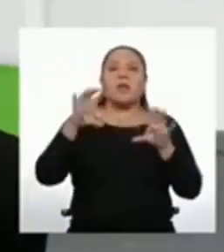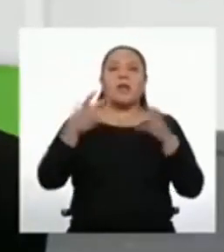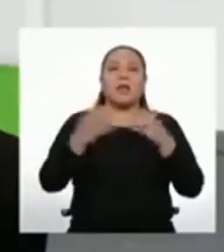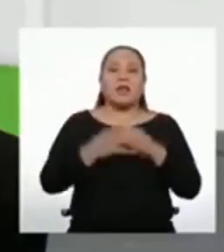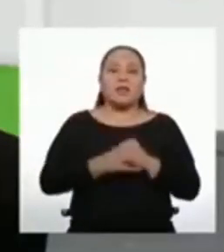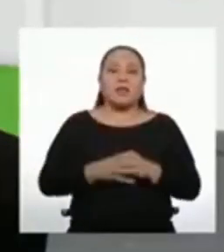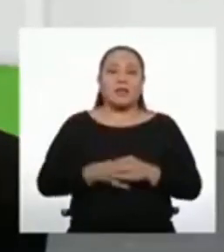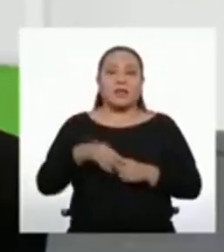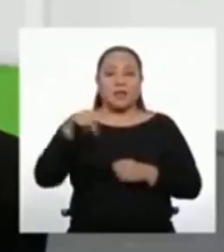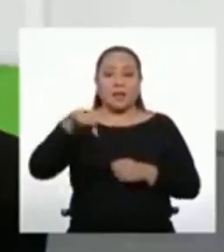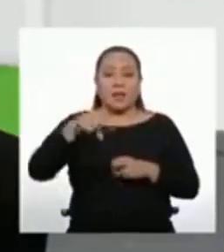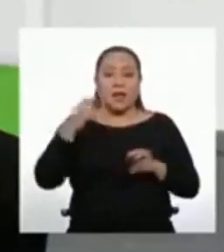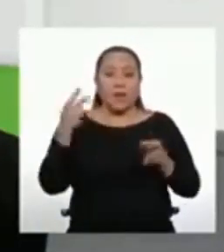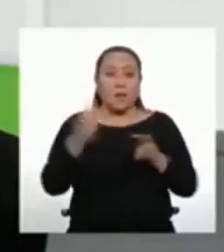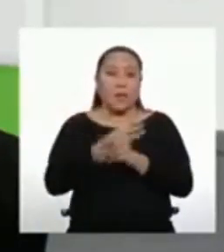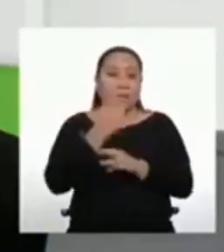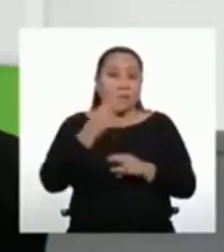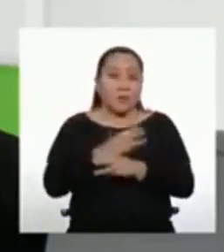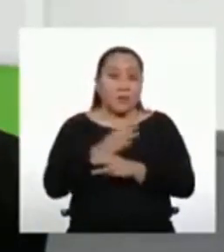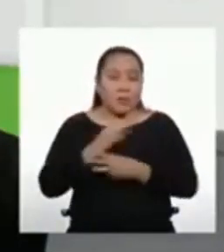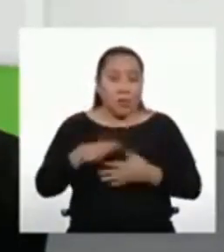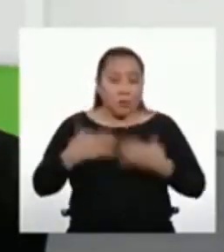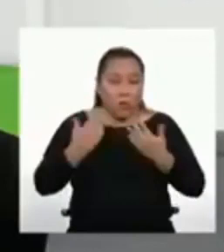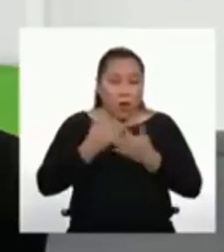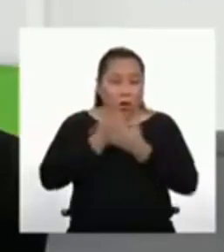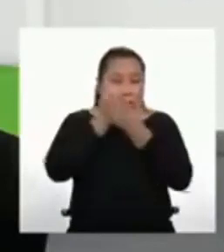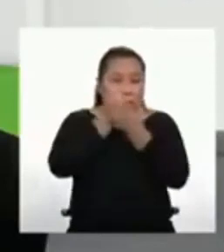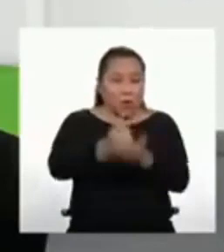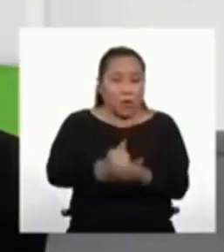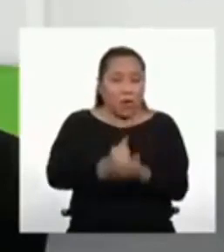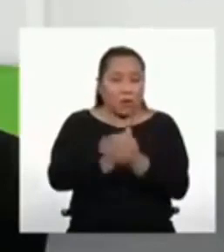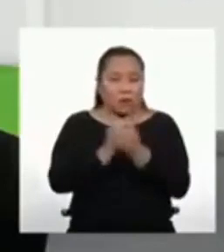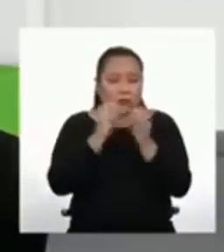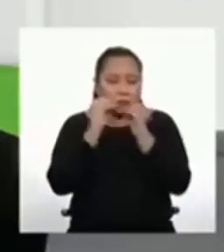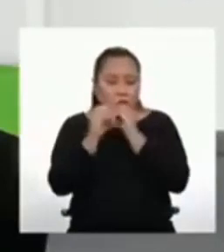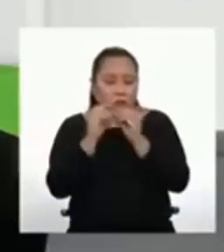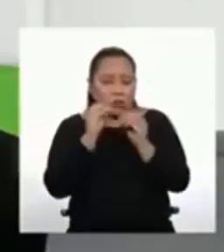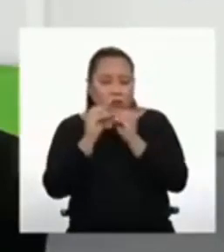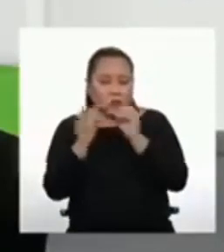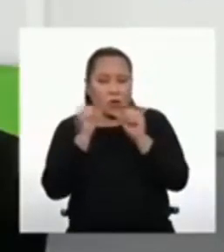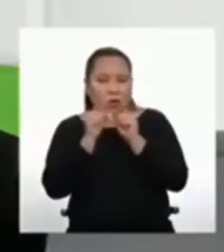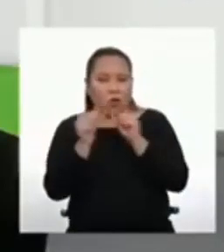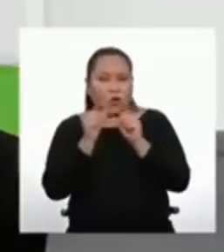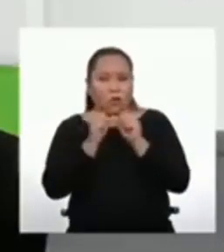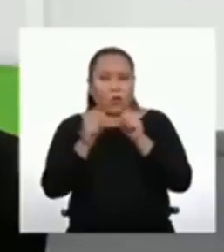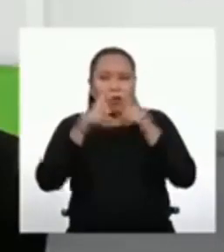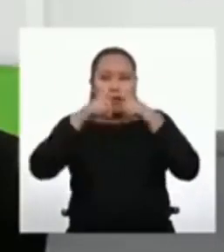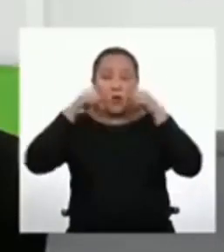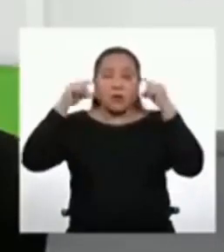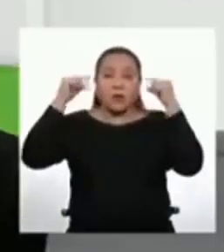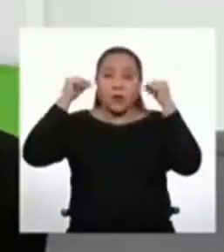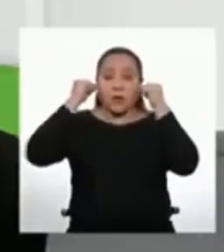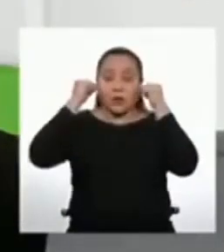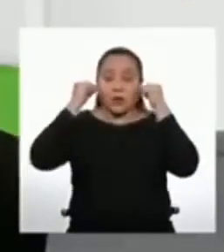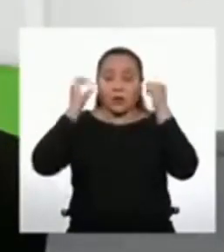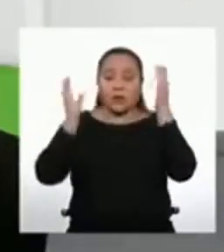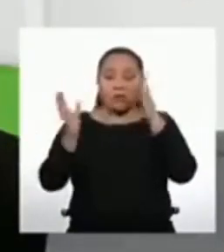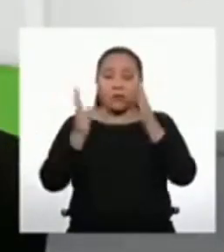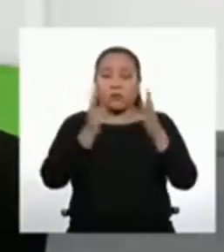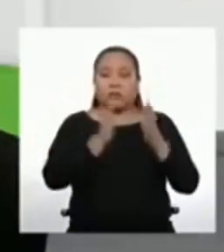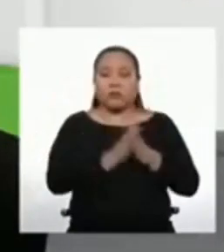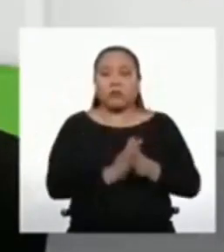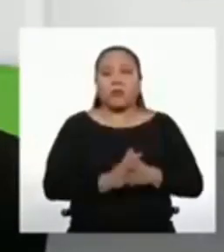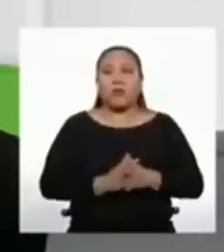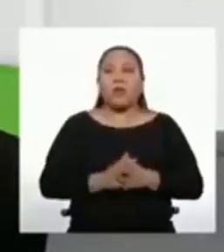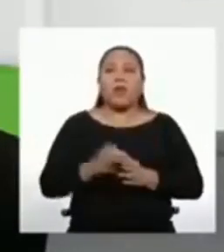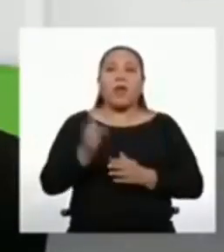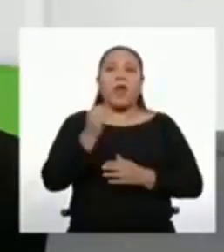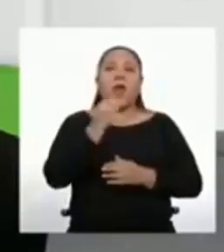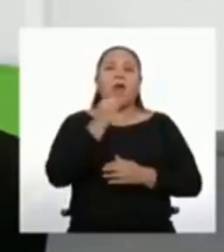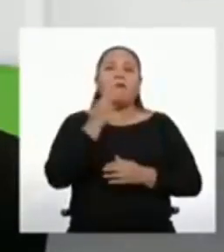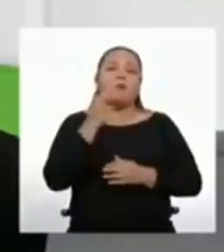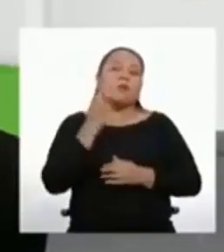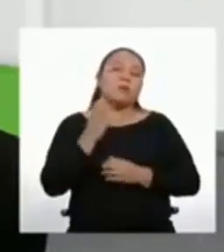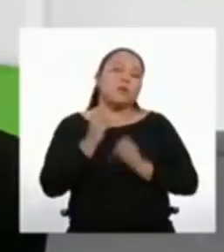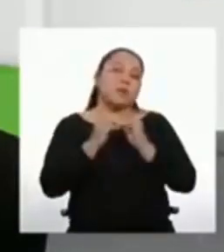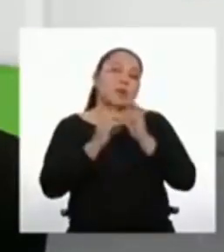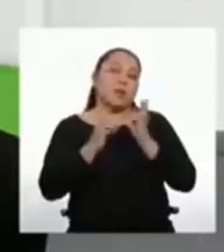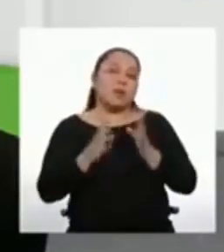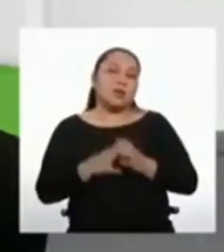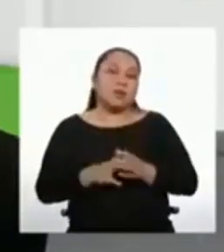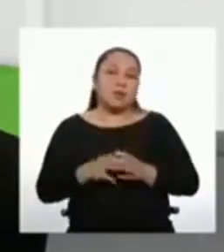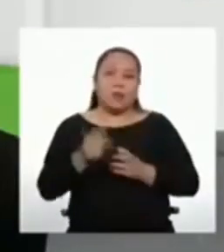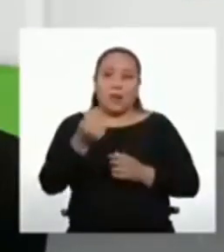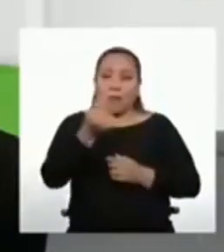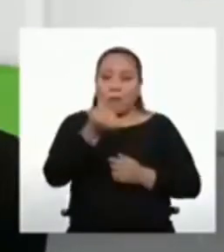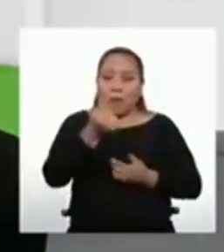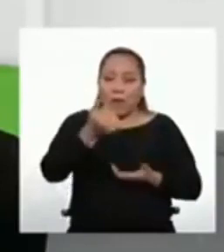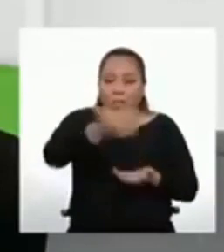decir, si la matemática podría ayudarnos a calcular el número de mascarillas confeccionadas en cierto tiempo y el